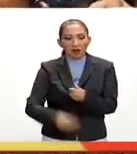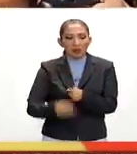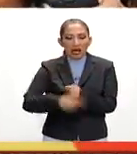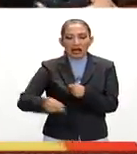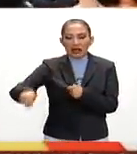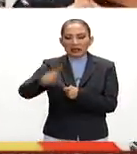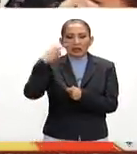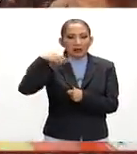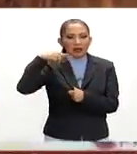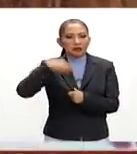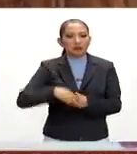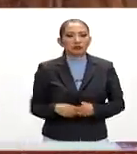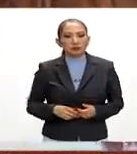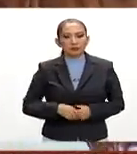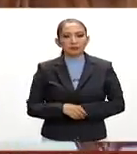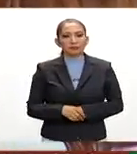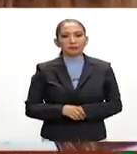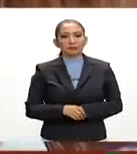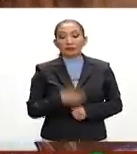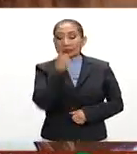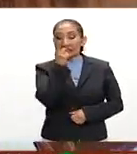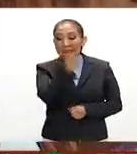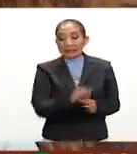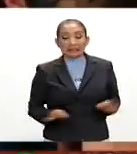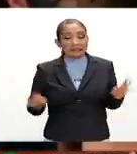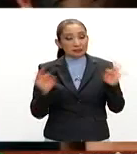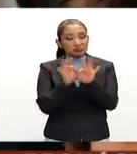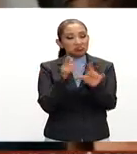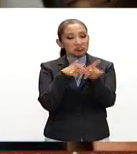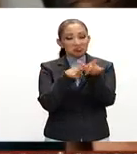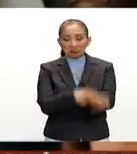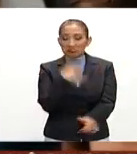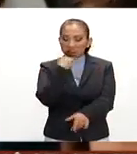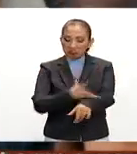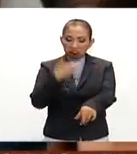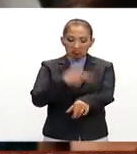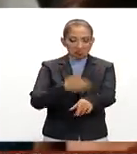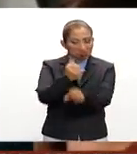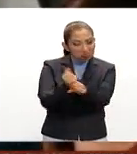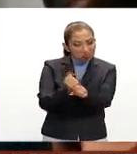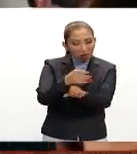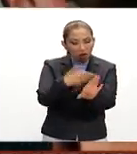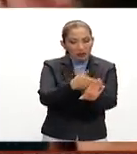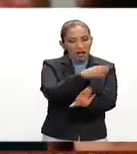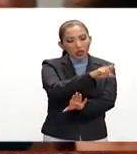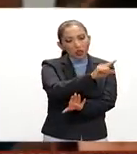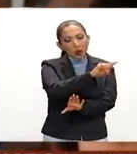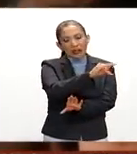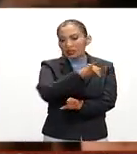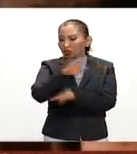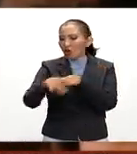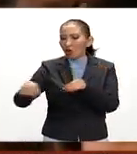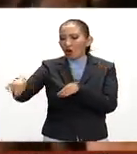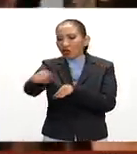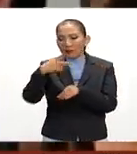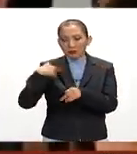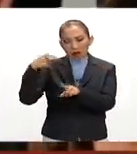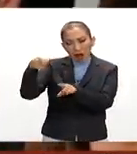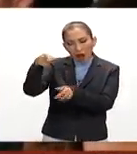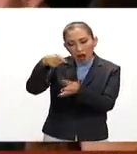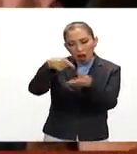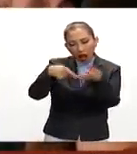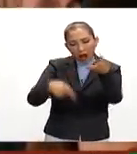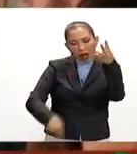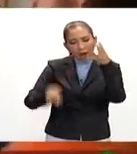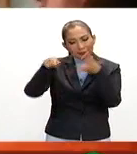veracruzanos y a los mexicanos. Destacó la importancia de seguir con los procesos, no solo contra Duarte, sino con todos los que han sido señalados